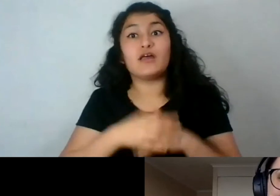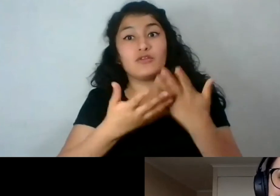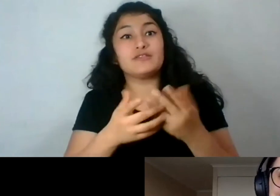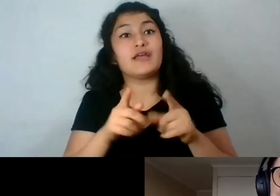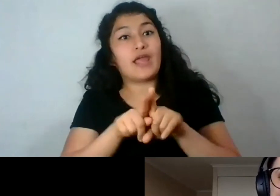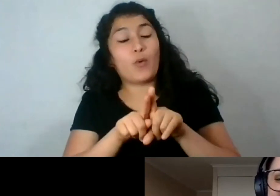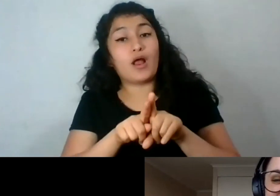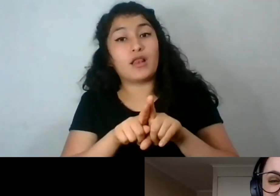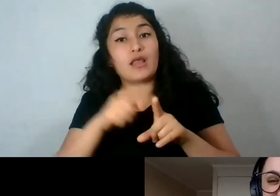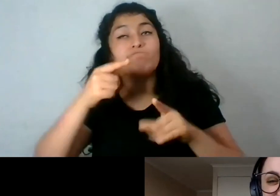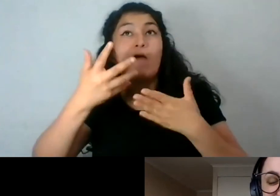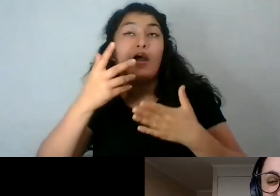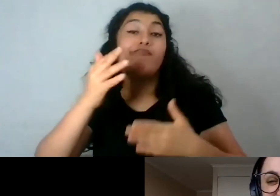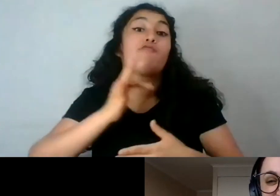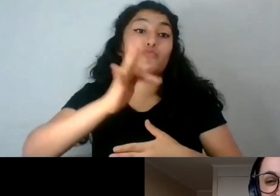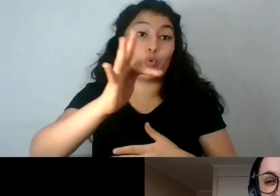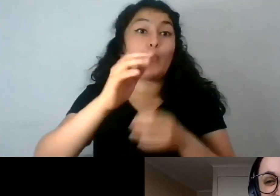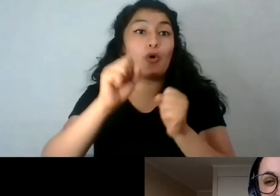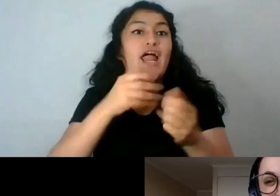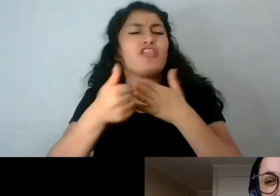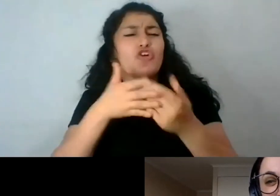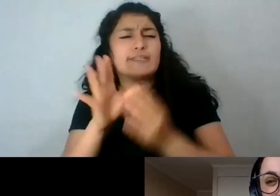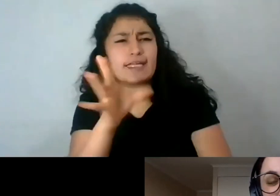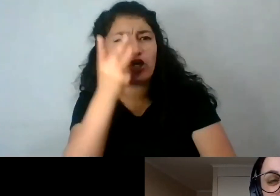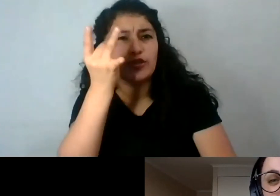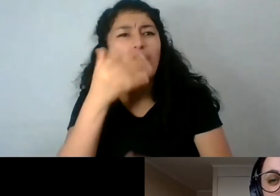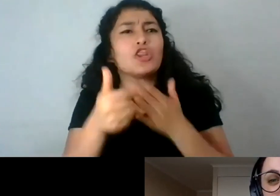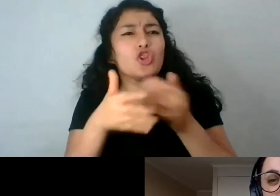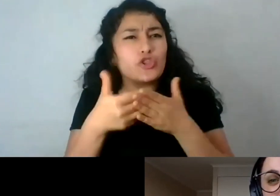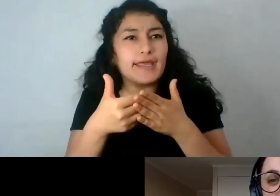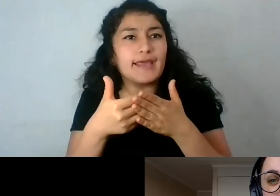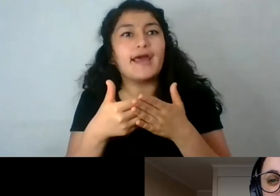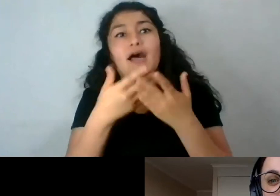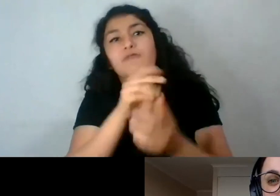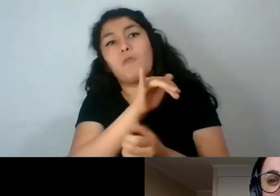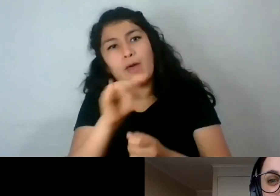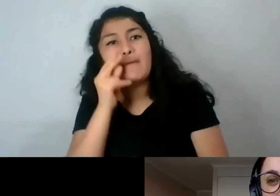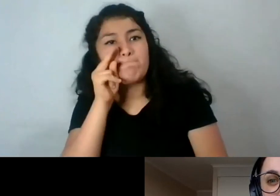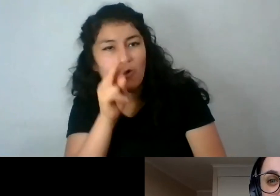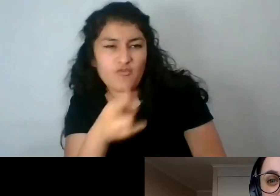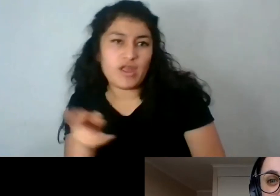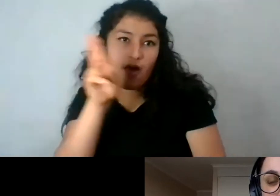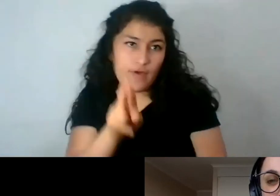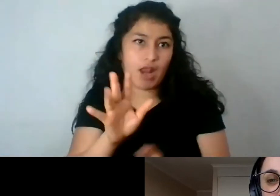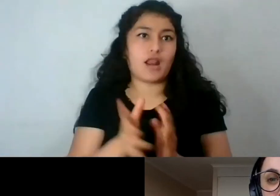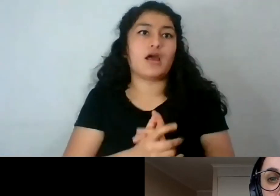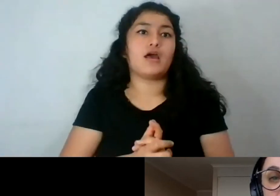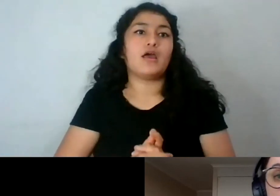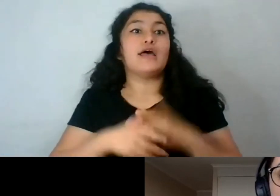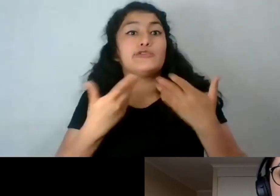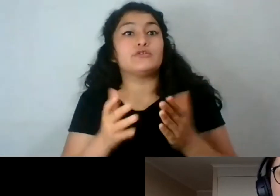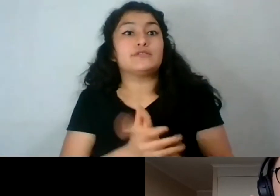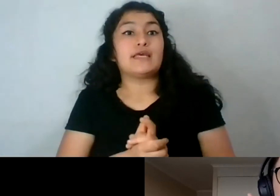tiempo más la van a poder encontrar disponible nuevamente por si quieren verla de nuevo. Así que, y,